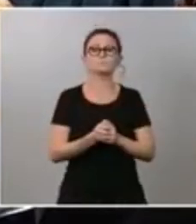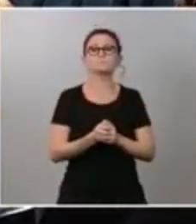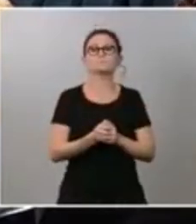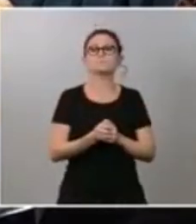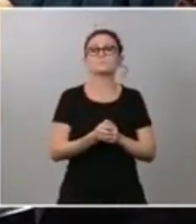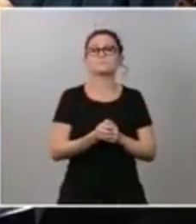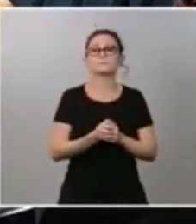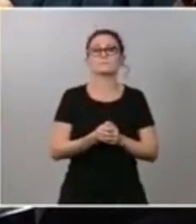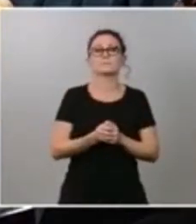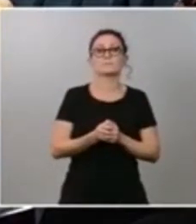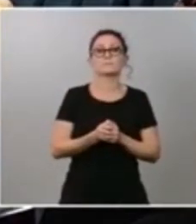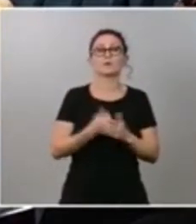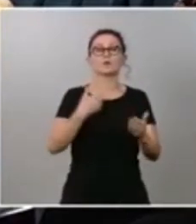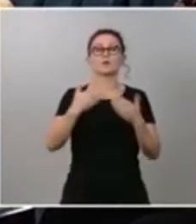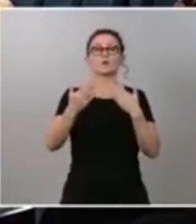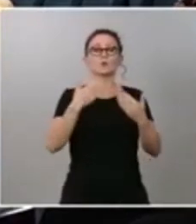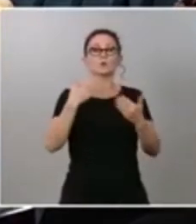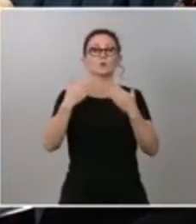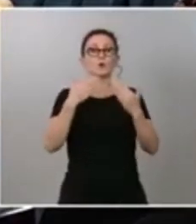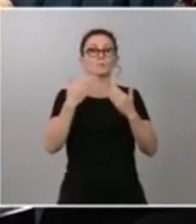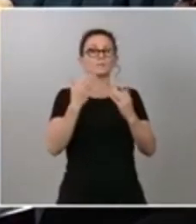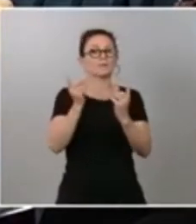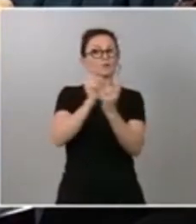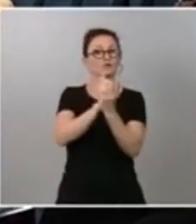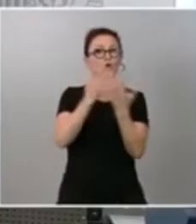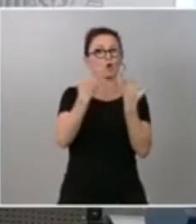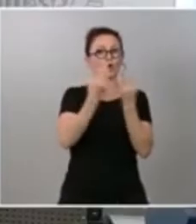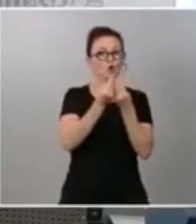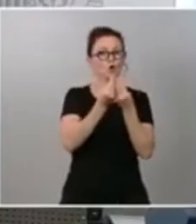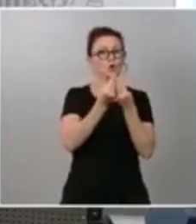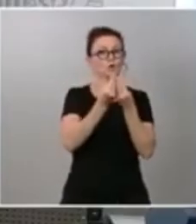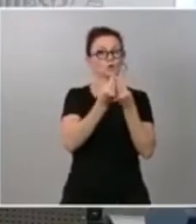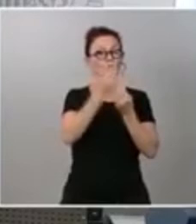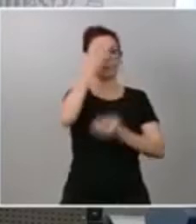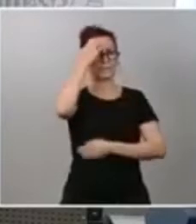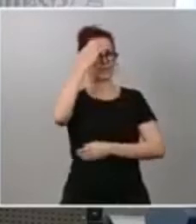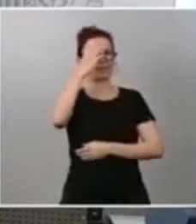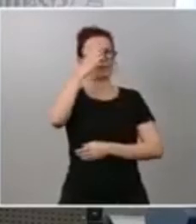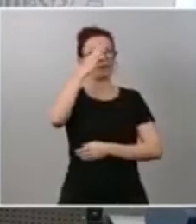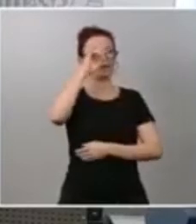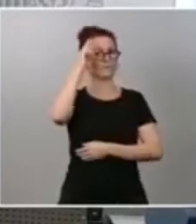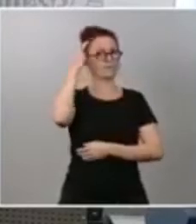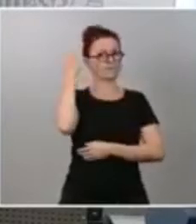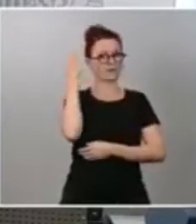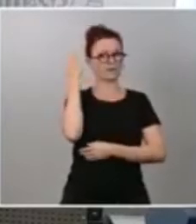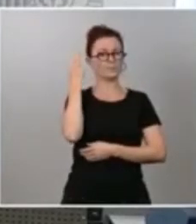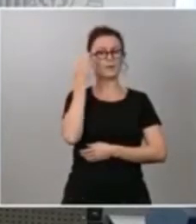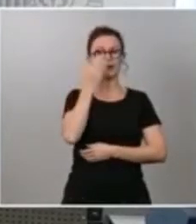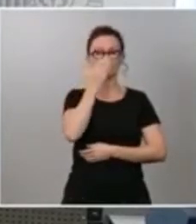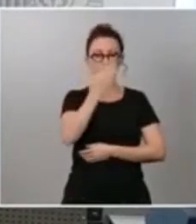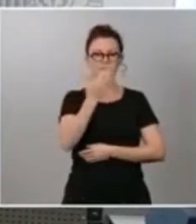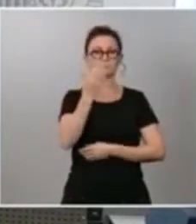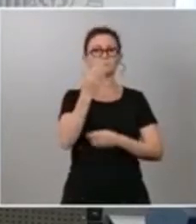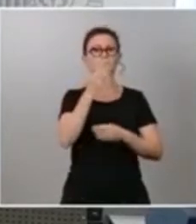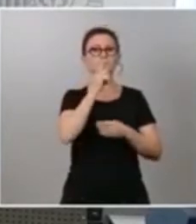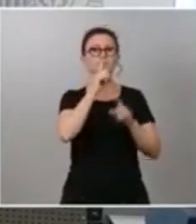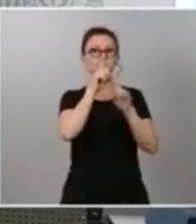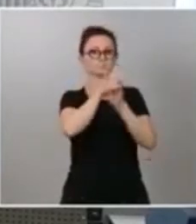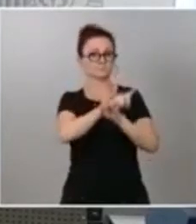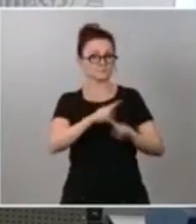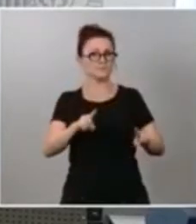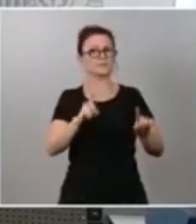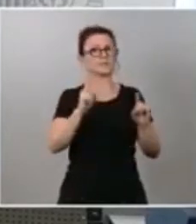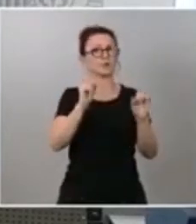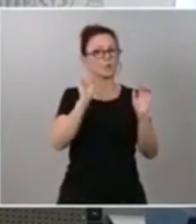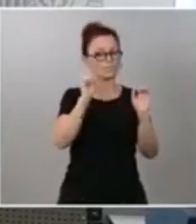conversaciones que usted tiene con el rey Felipe VI ¿ha sido usted desleal no comunicando a los miembros de su gobierno